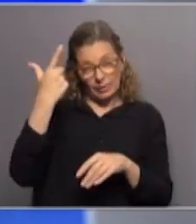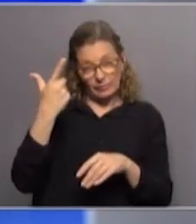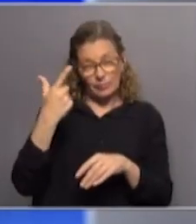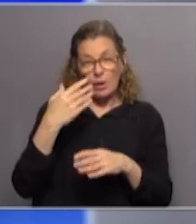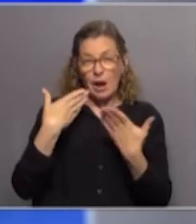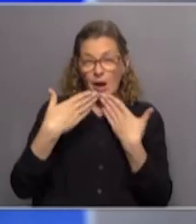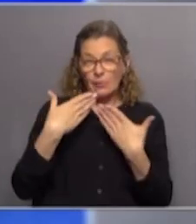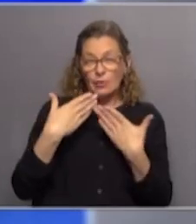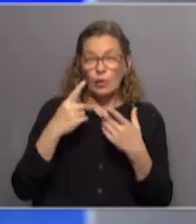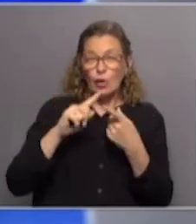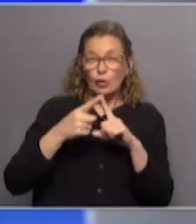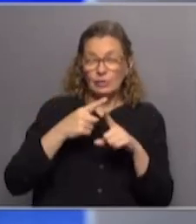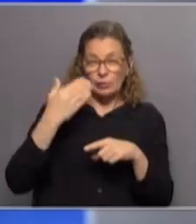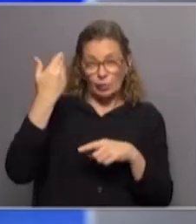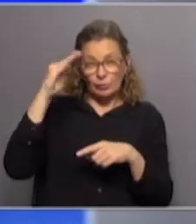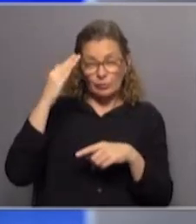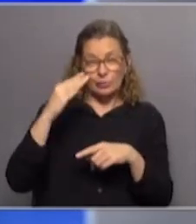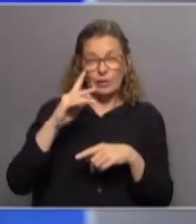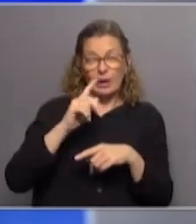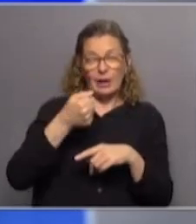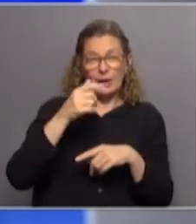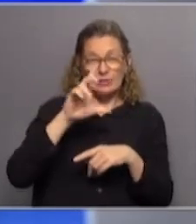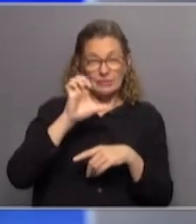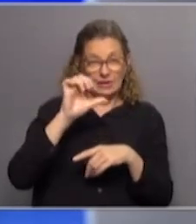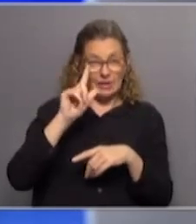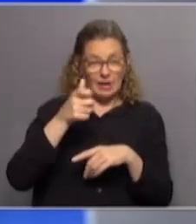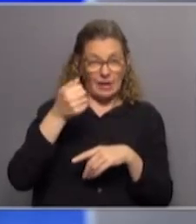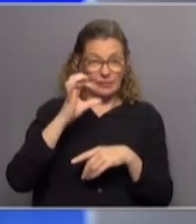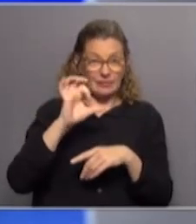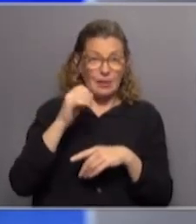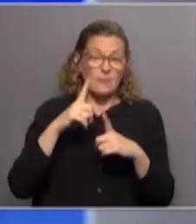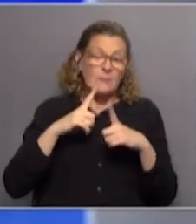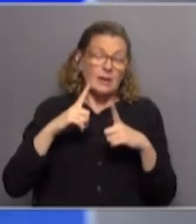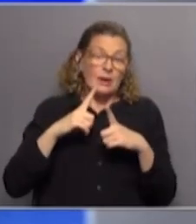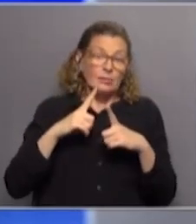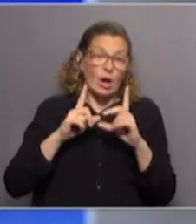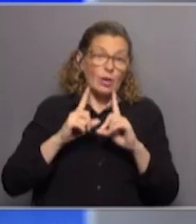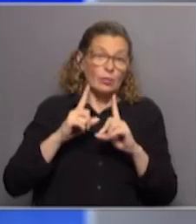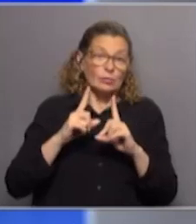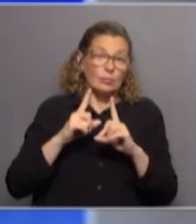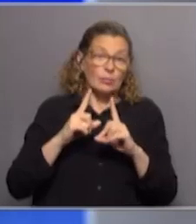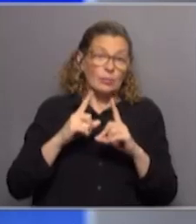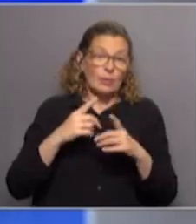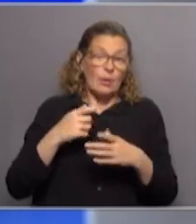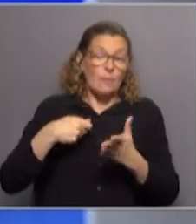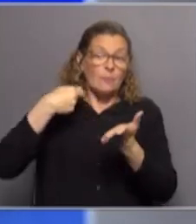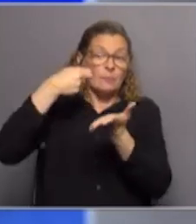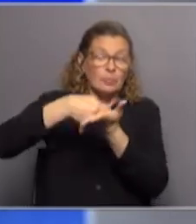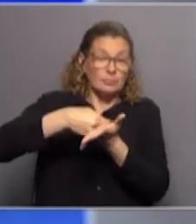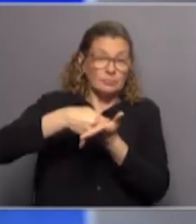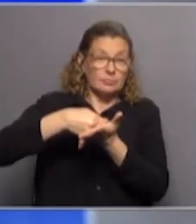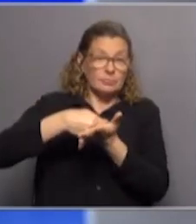habló de contactos con autoridades gallegas con la Junta de Galicia esperando algún tipo de asistencia financiera que